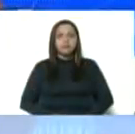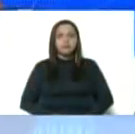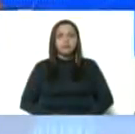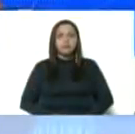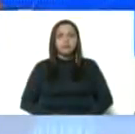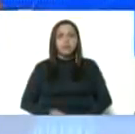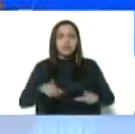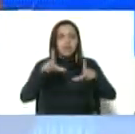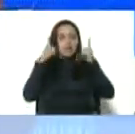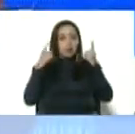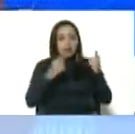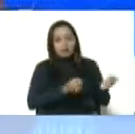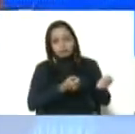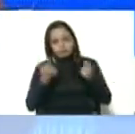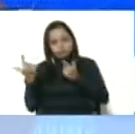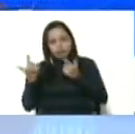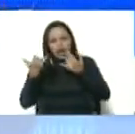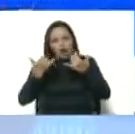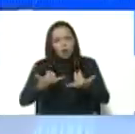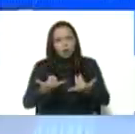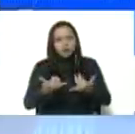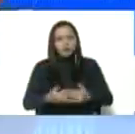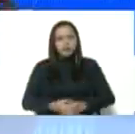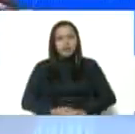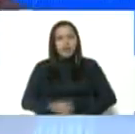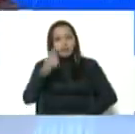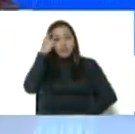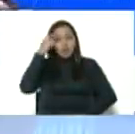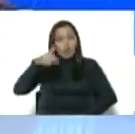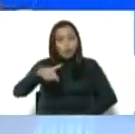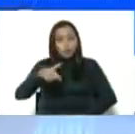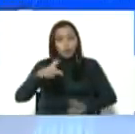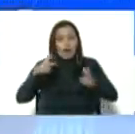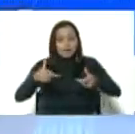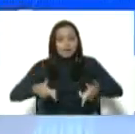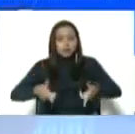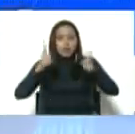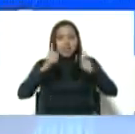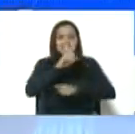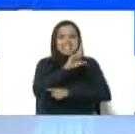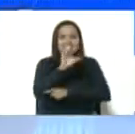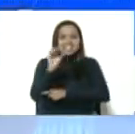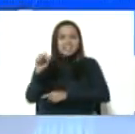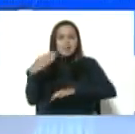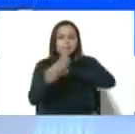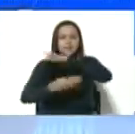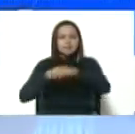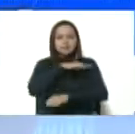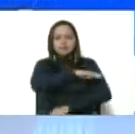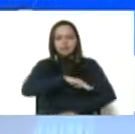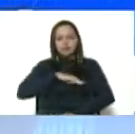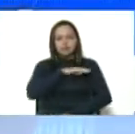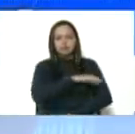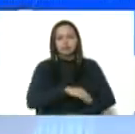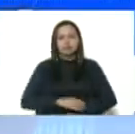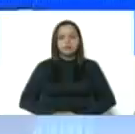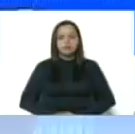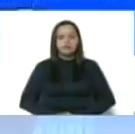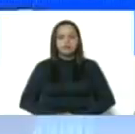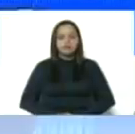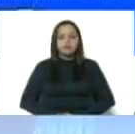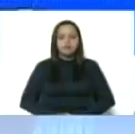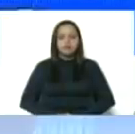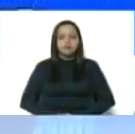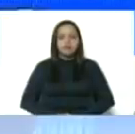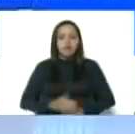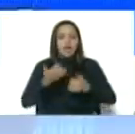Guaira nos vamos directo. En este día en que estamos inaugurando 100 bases de misiones socialistas. Vámonos